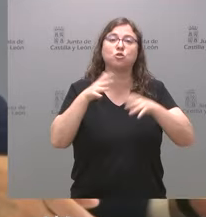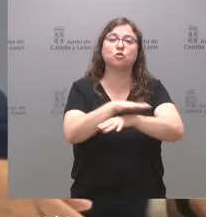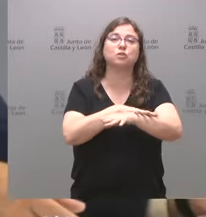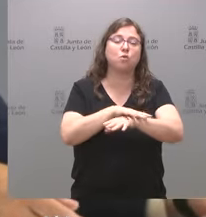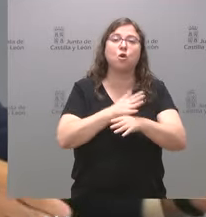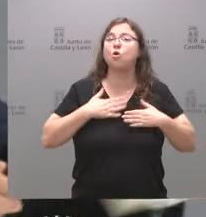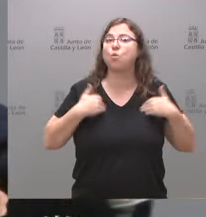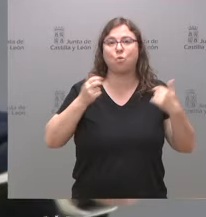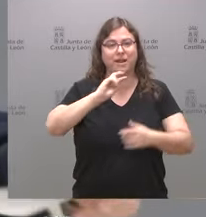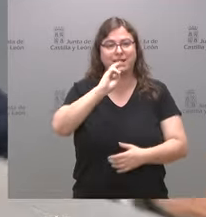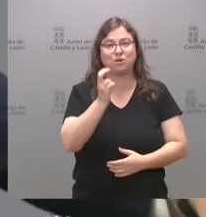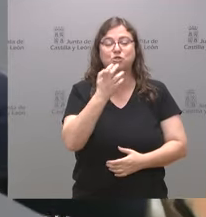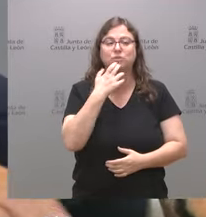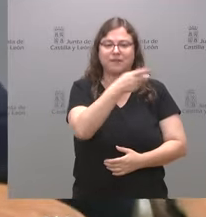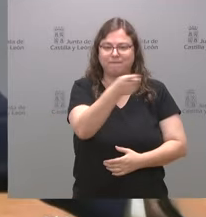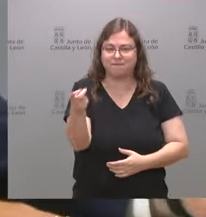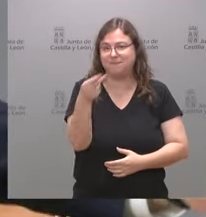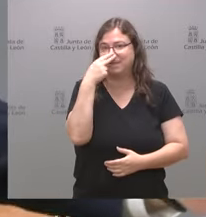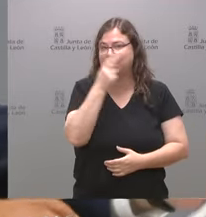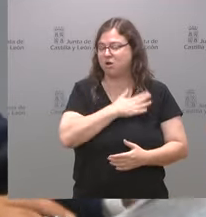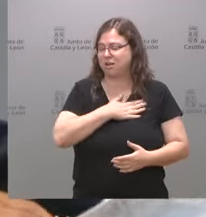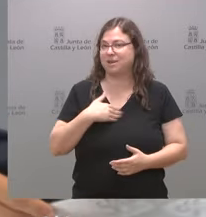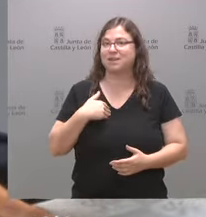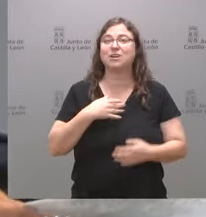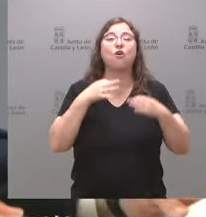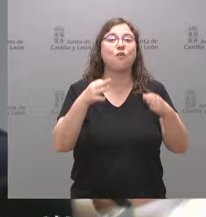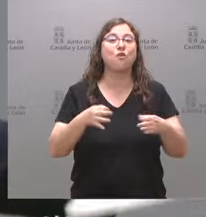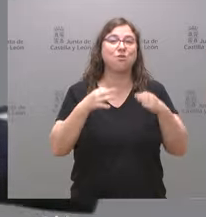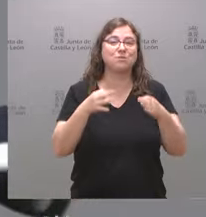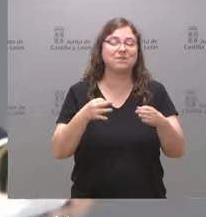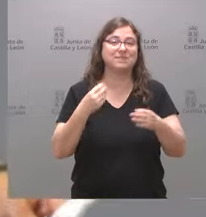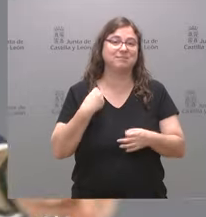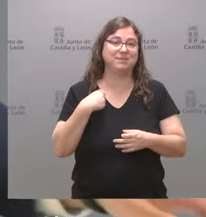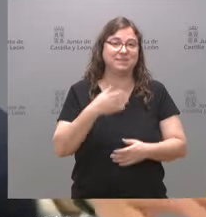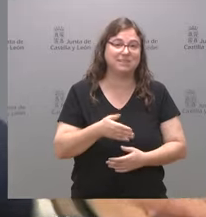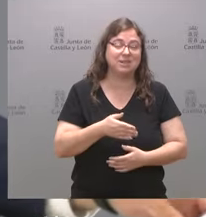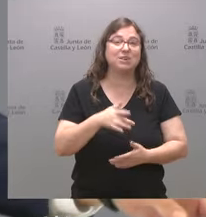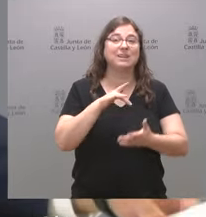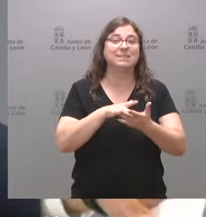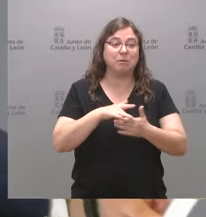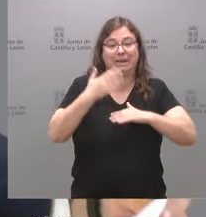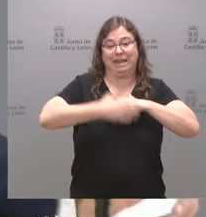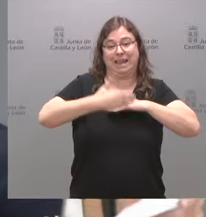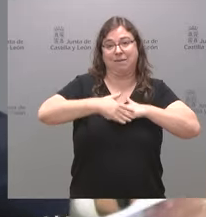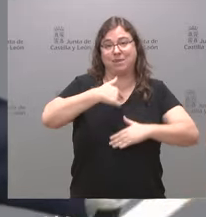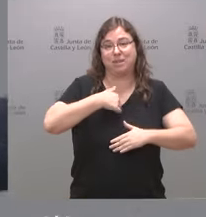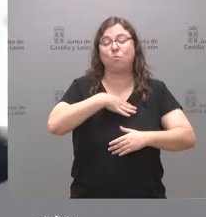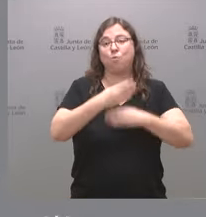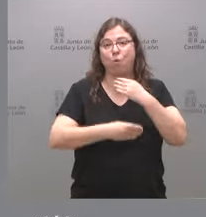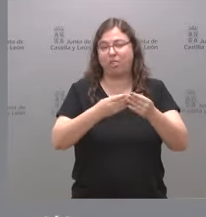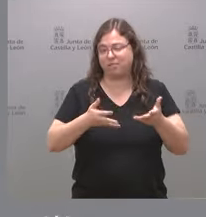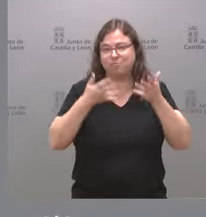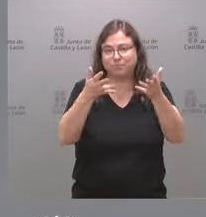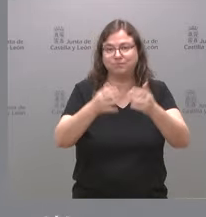cualquier otro que sea de su interés, que, como siempre, en la medida en que dentro de mis limitaciones pueda hacerlo, pues estoy a su